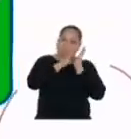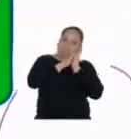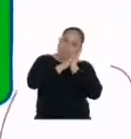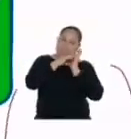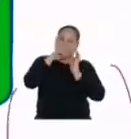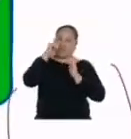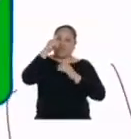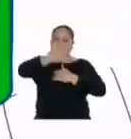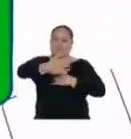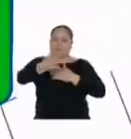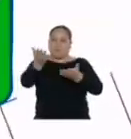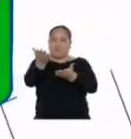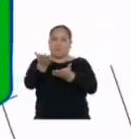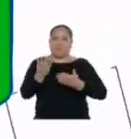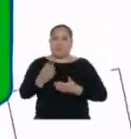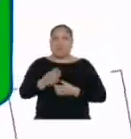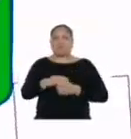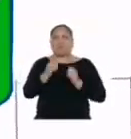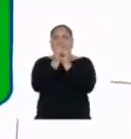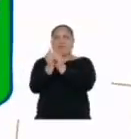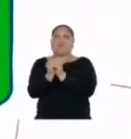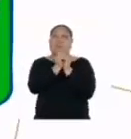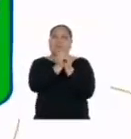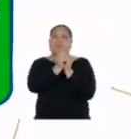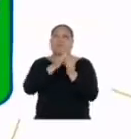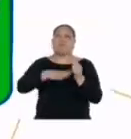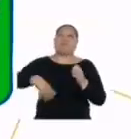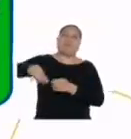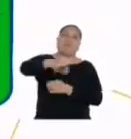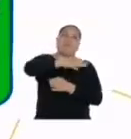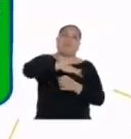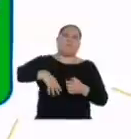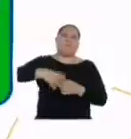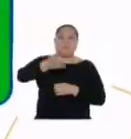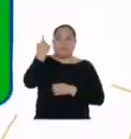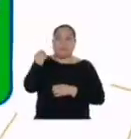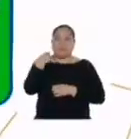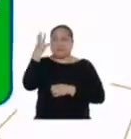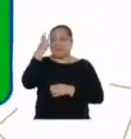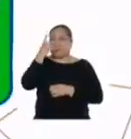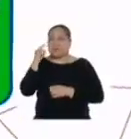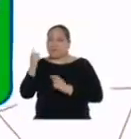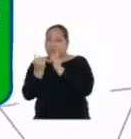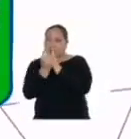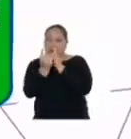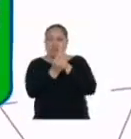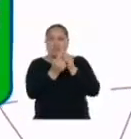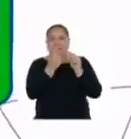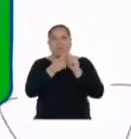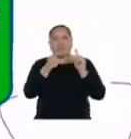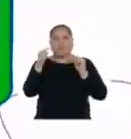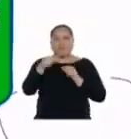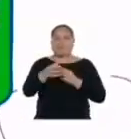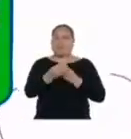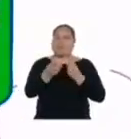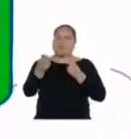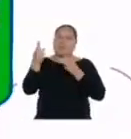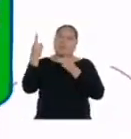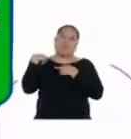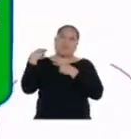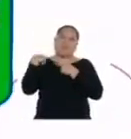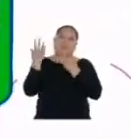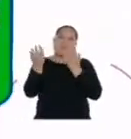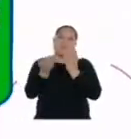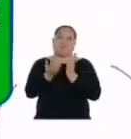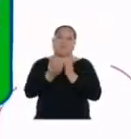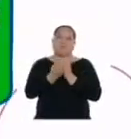que estamos juntos y revueltos en todo momento. Al inicio era bonito vernos más, pero con todas las responsabilidades del